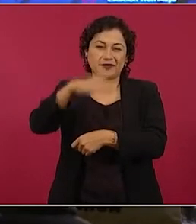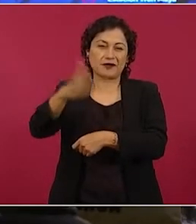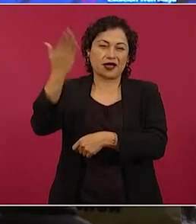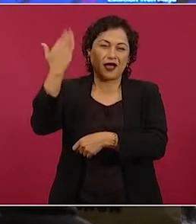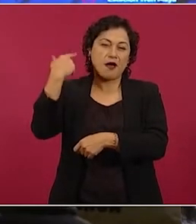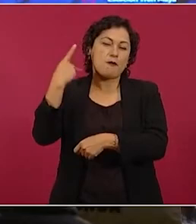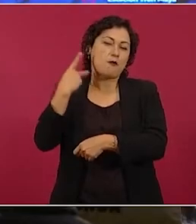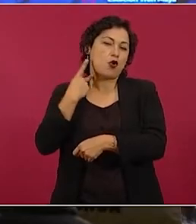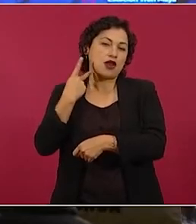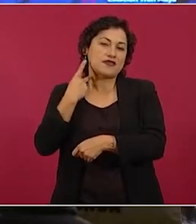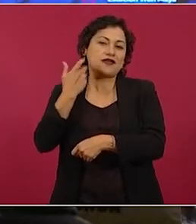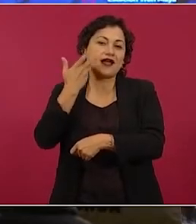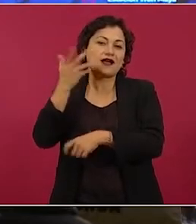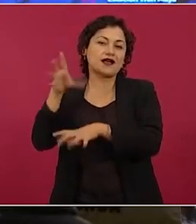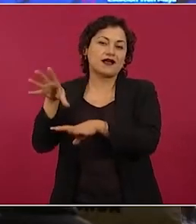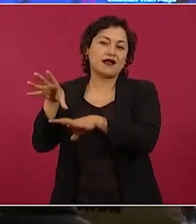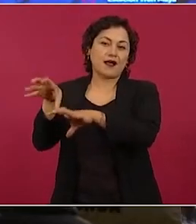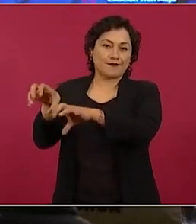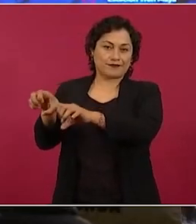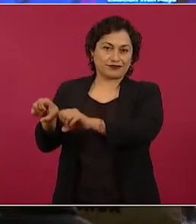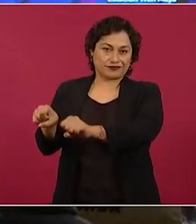con todas las tierras